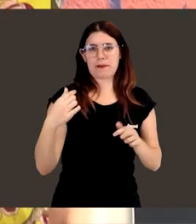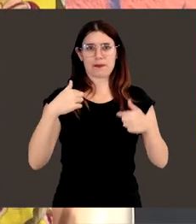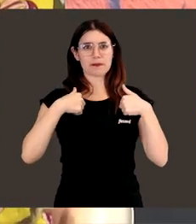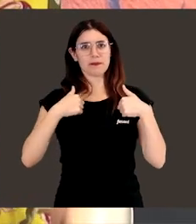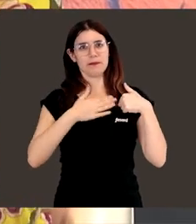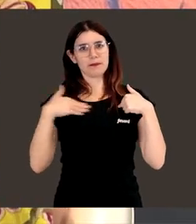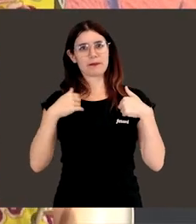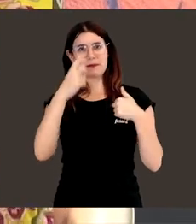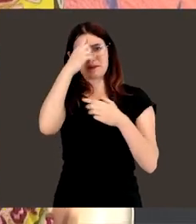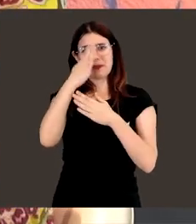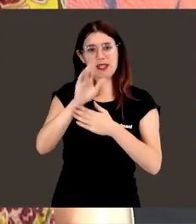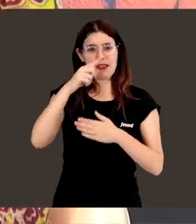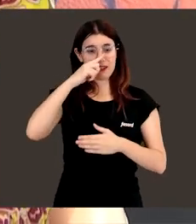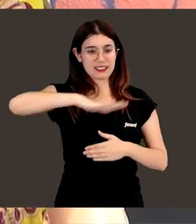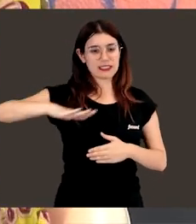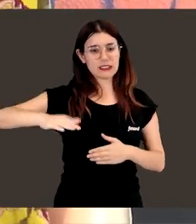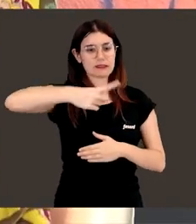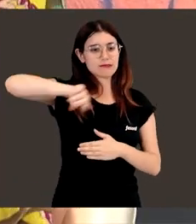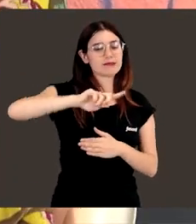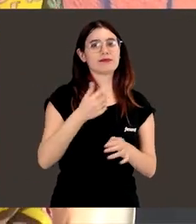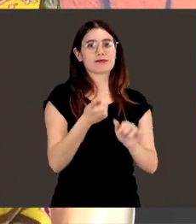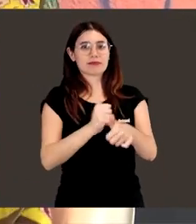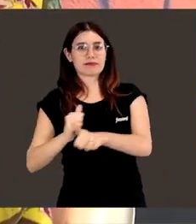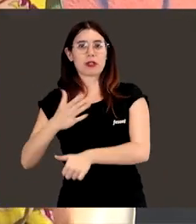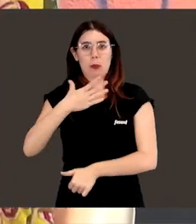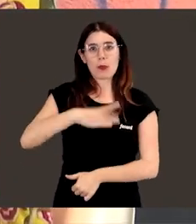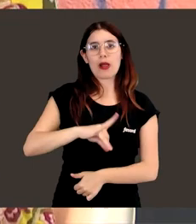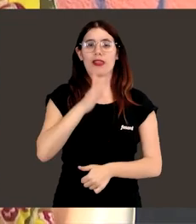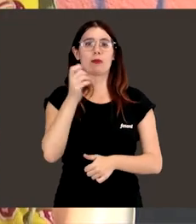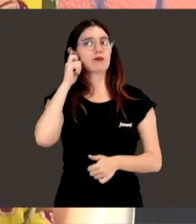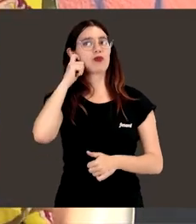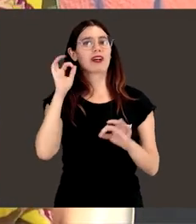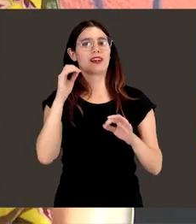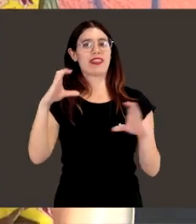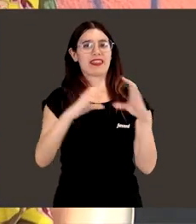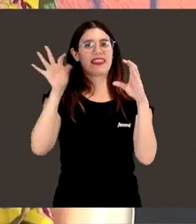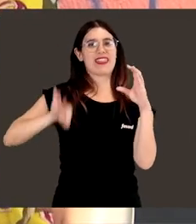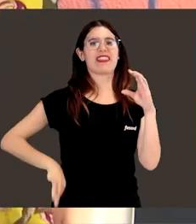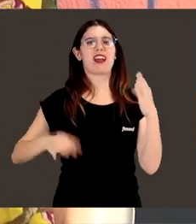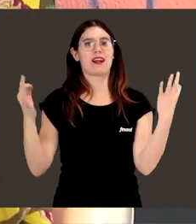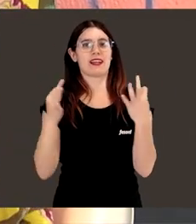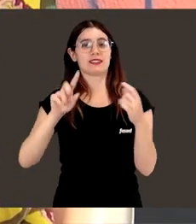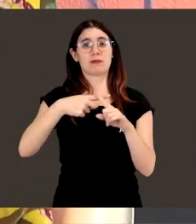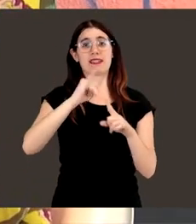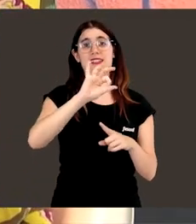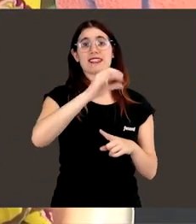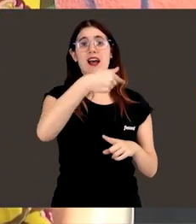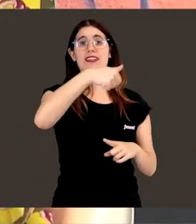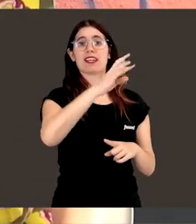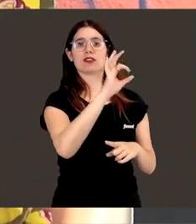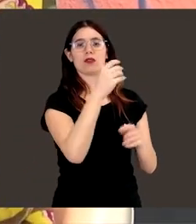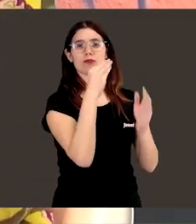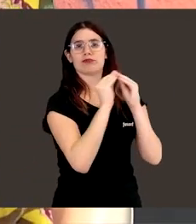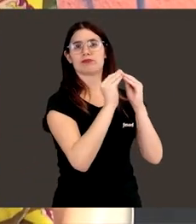representada y que todas las niñas y los niños puedan ver lo que es una mujer científica. Y sobre todo a Isa Nieto, que ha hecho un moral